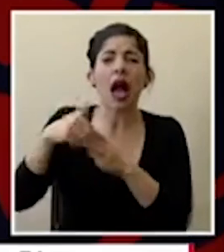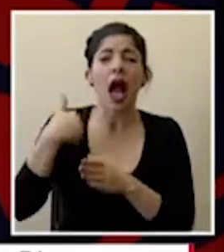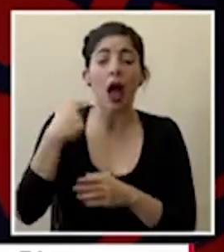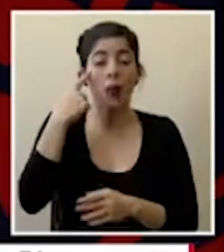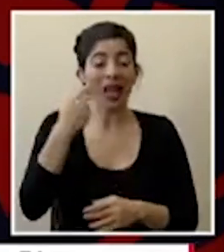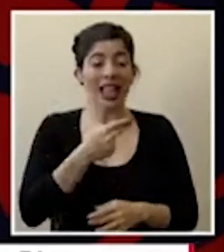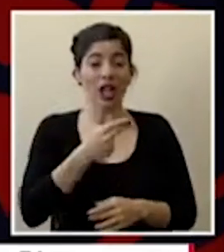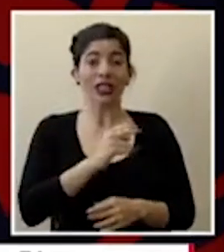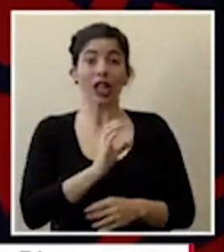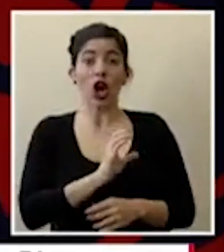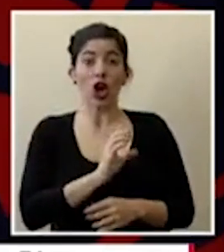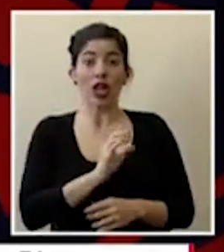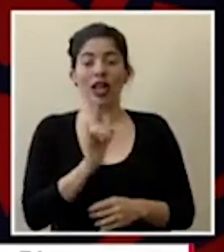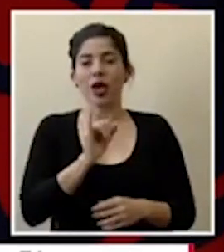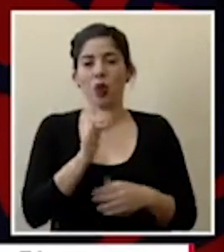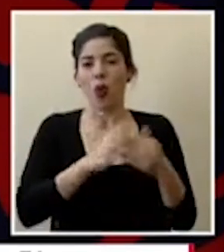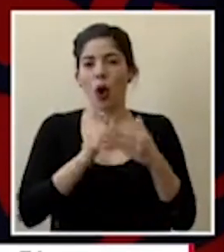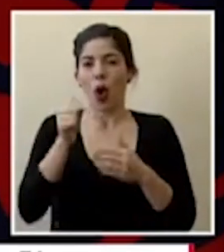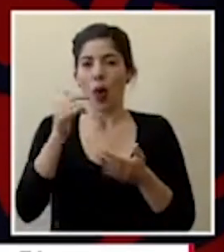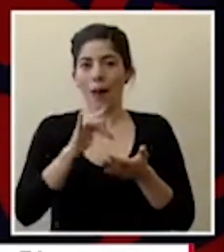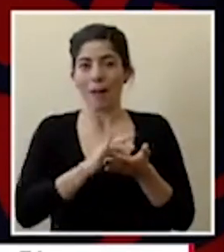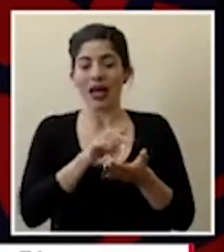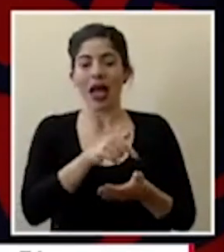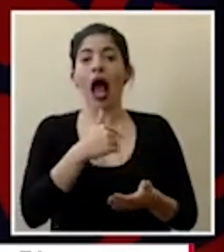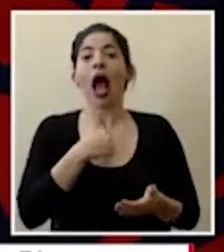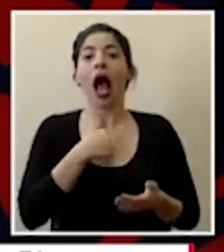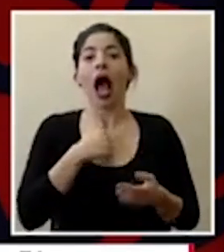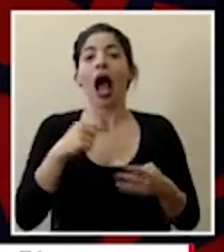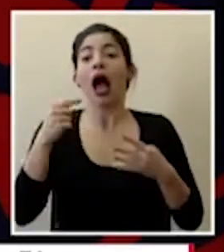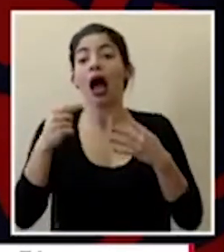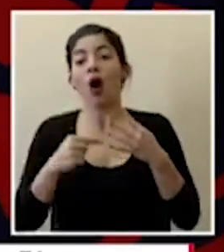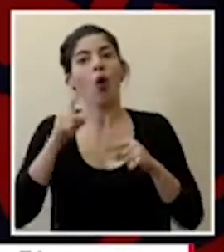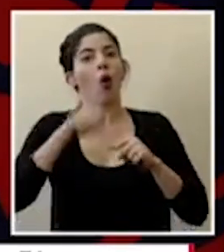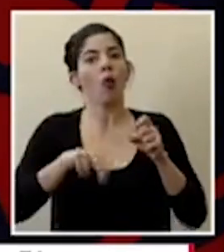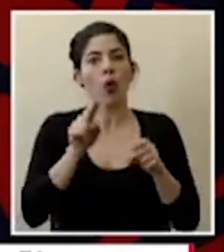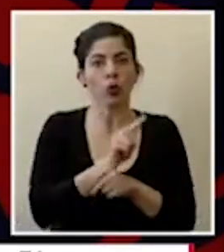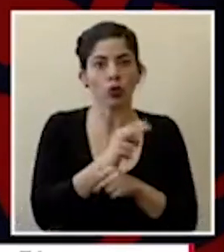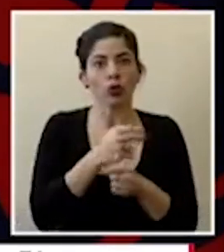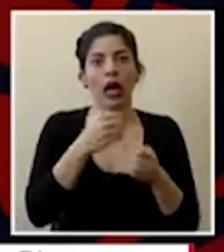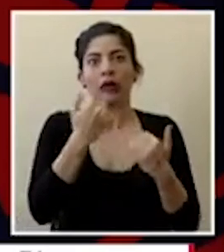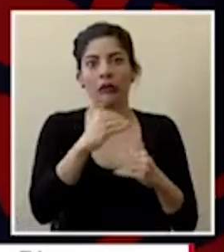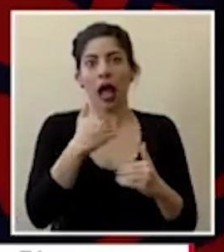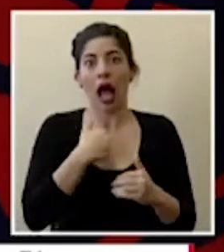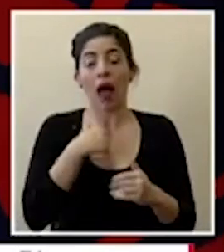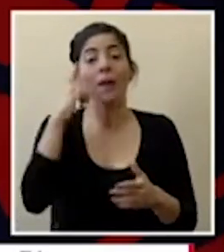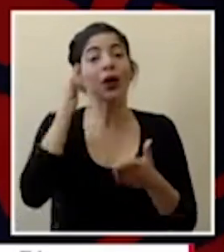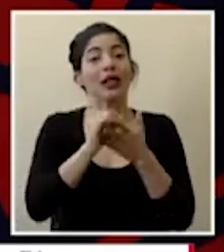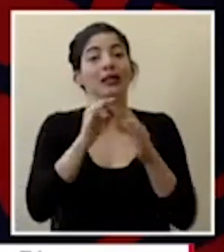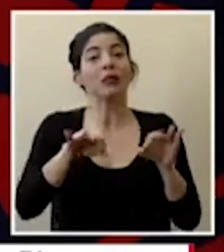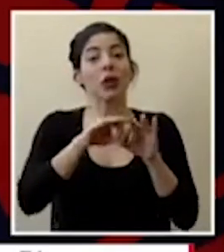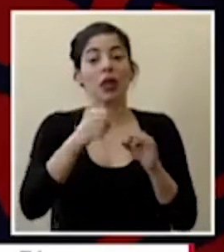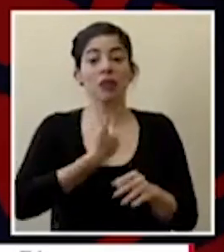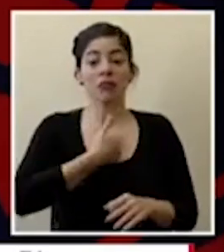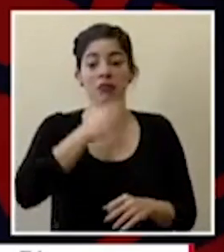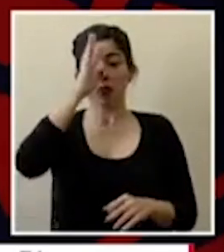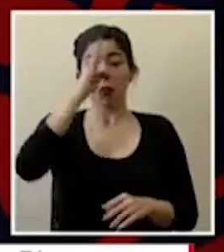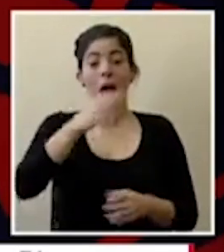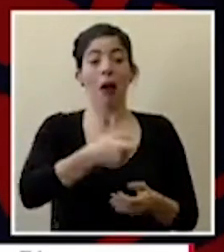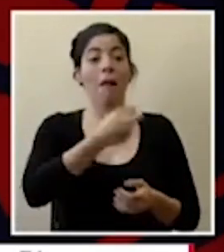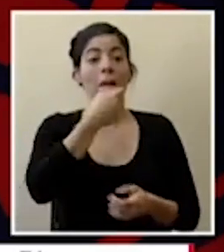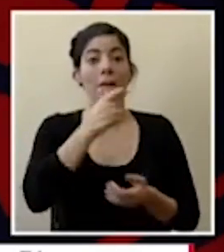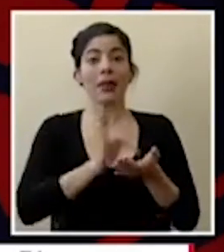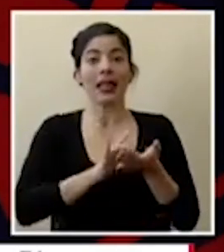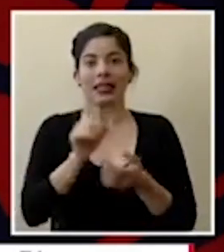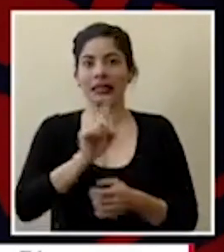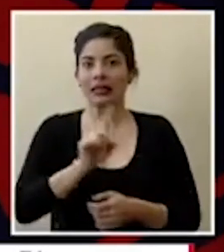hidroxicloroquina igual que cualquier otro medicamento tiene sus contraindicaciones por eso es tan importante no automedicarse si si usted va a tomar un